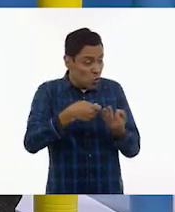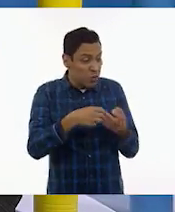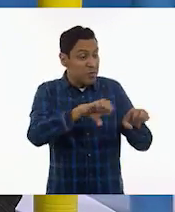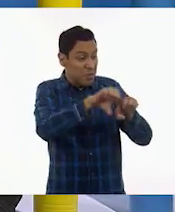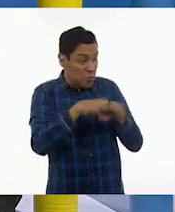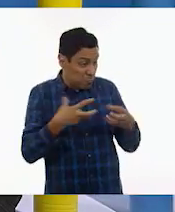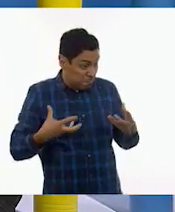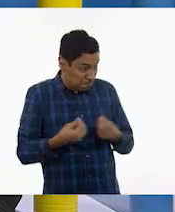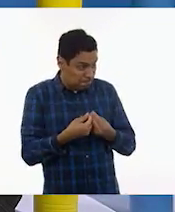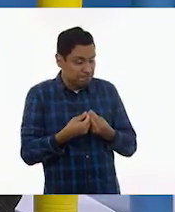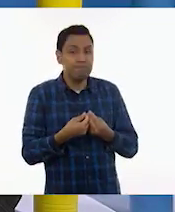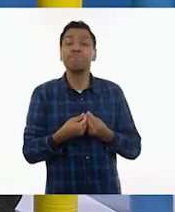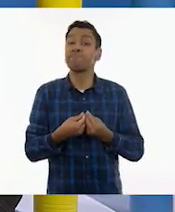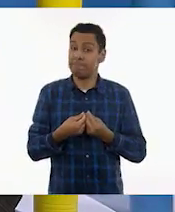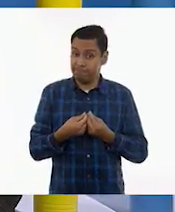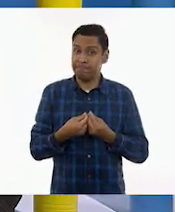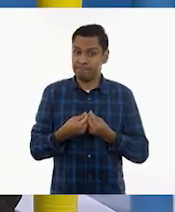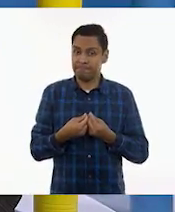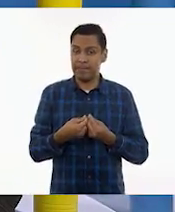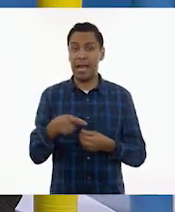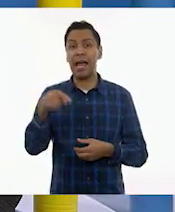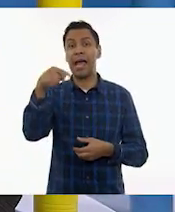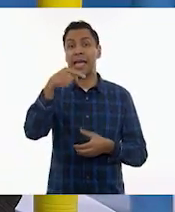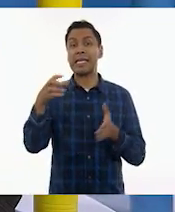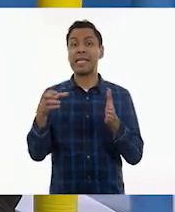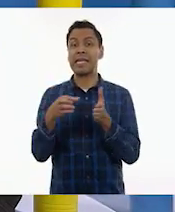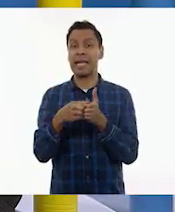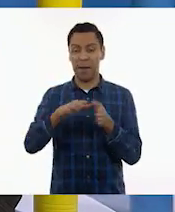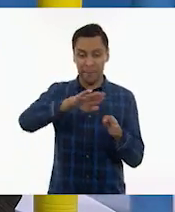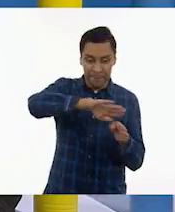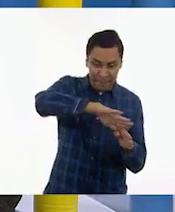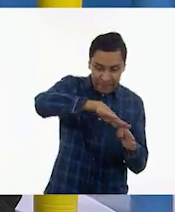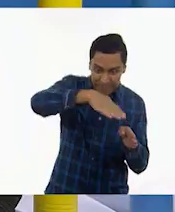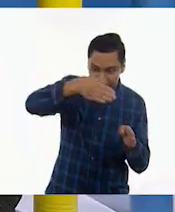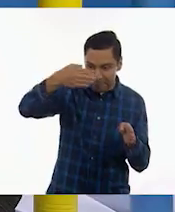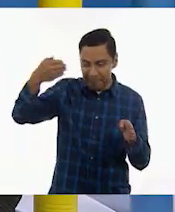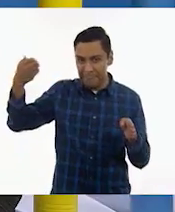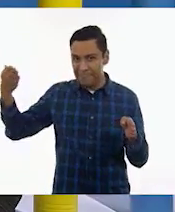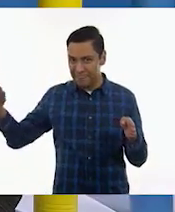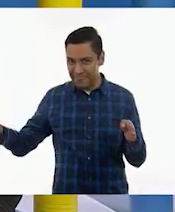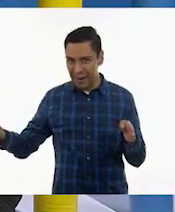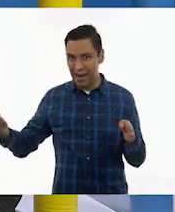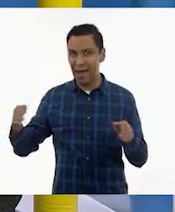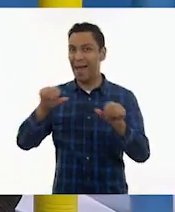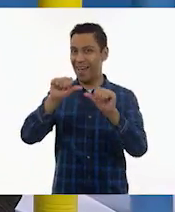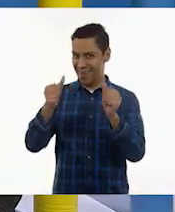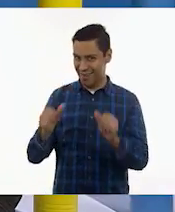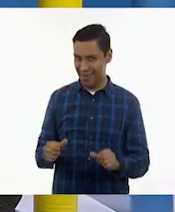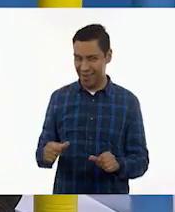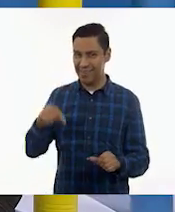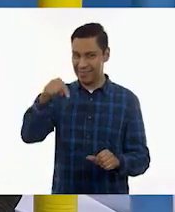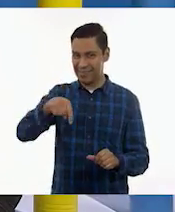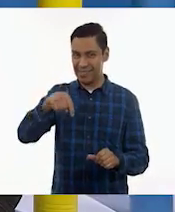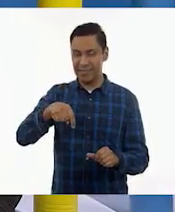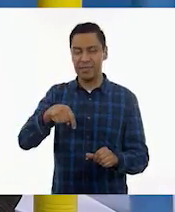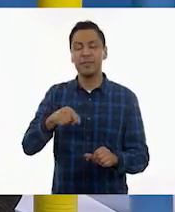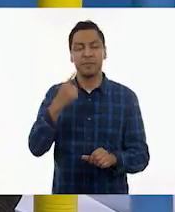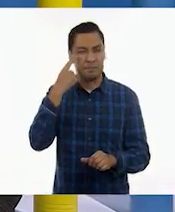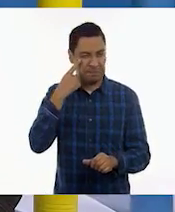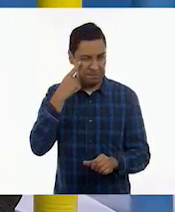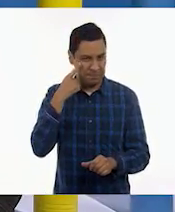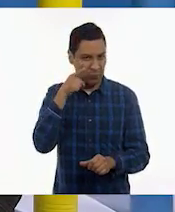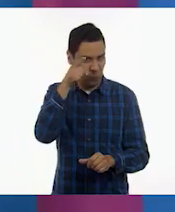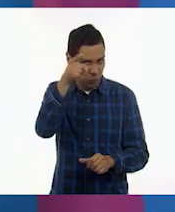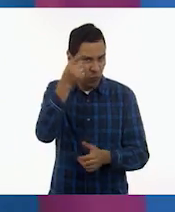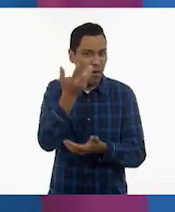muy bien. Mira, adentro de ese baúl, debe de haber... el baúl del arte. Primero que nada, vamos a hacer un títere que ustedes desde